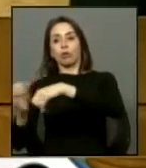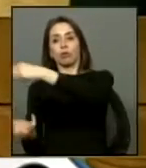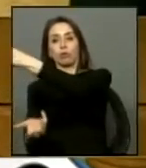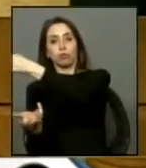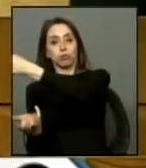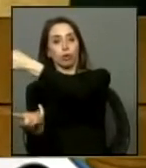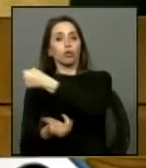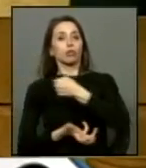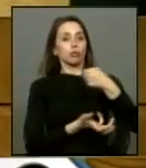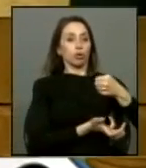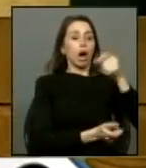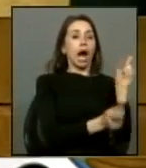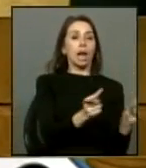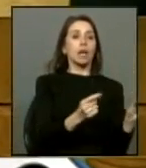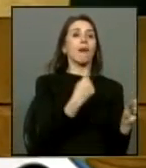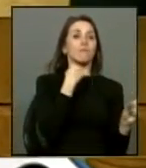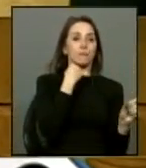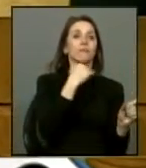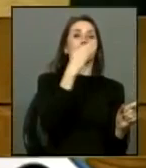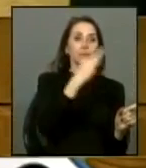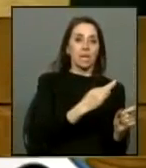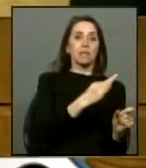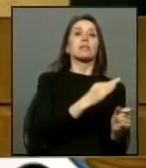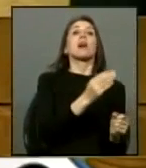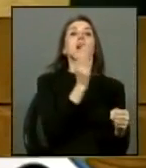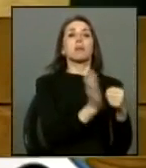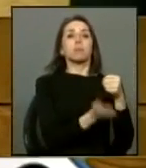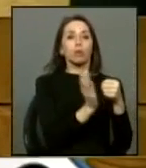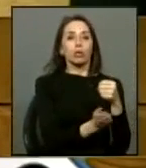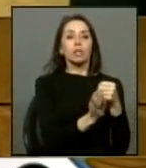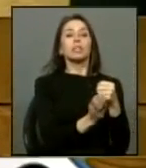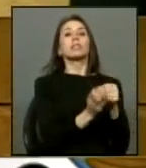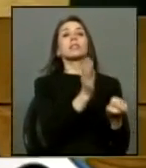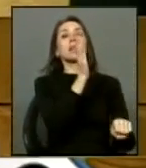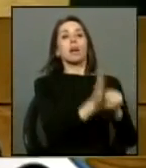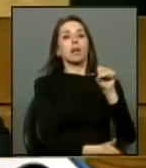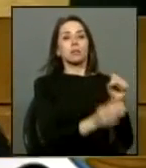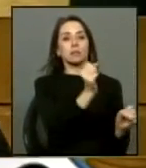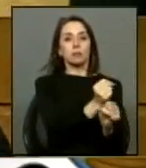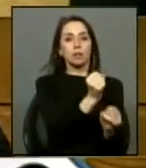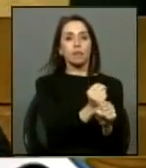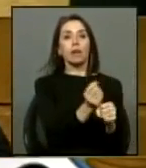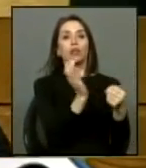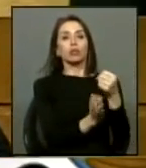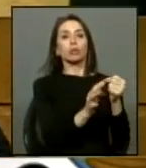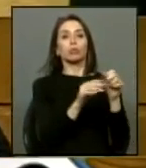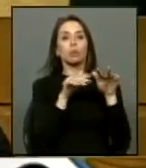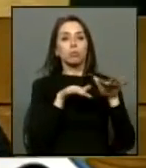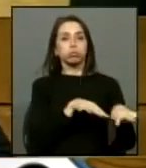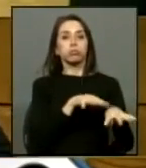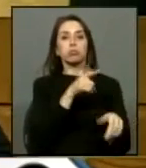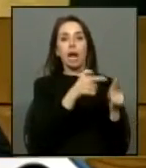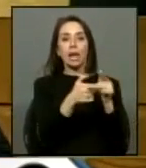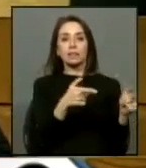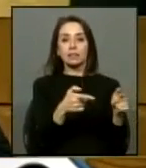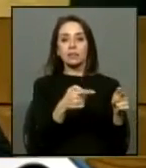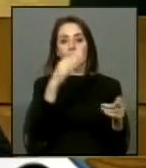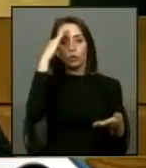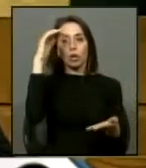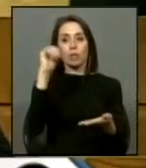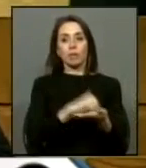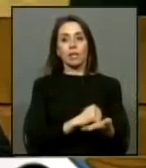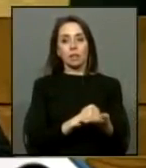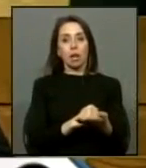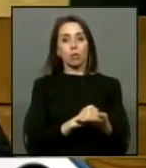verdaderas víctimas de la prisión política de la tortura de la exoneración y del asesinato en dictadura